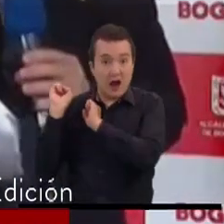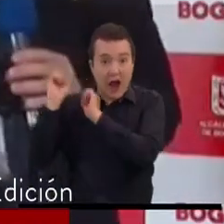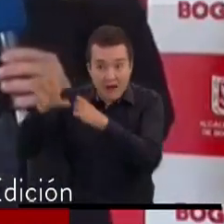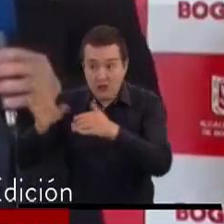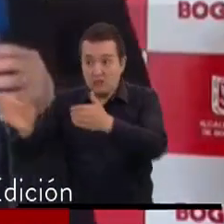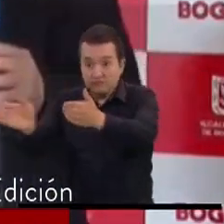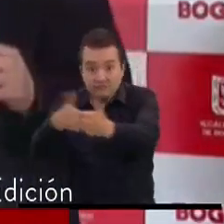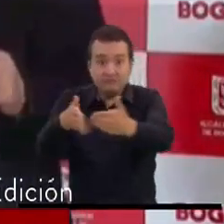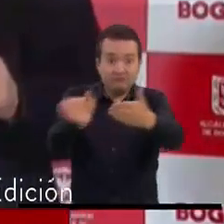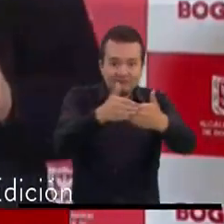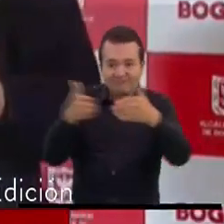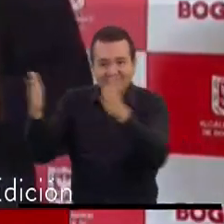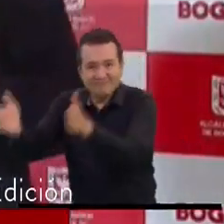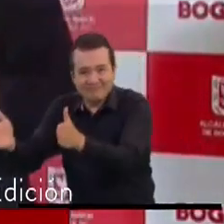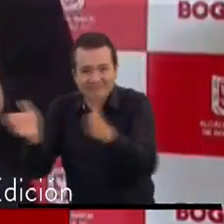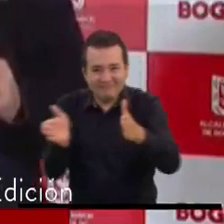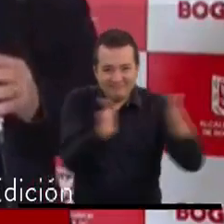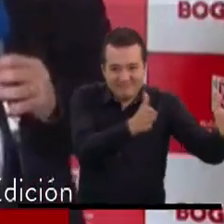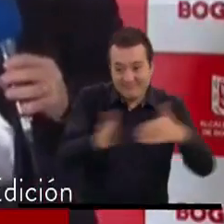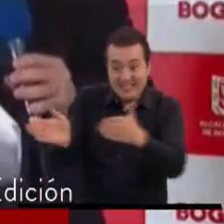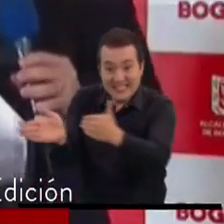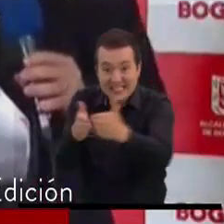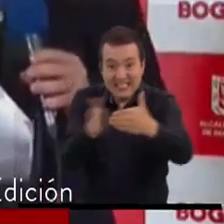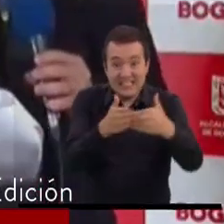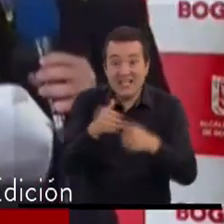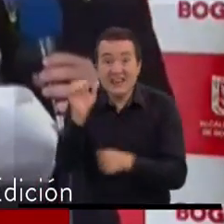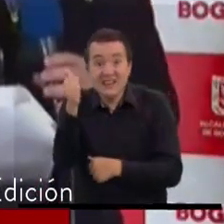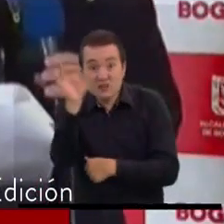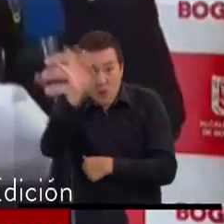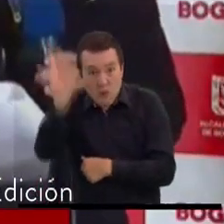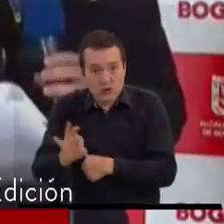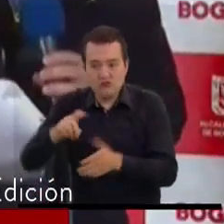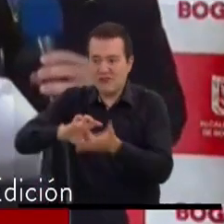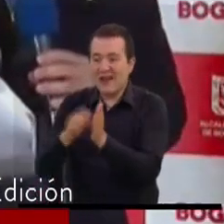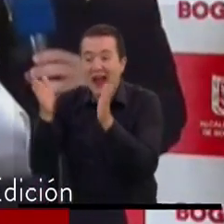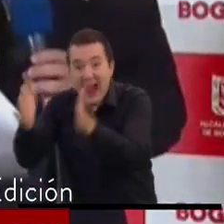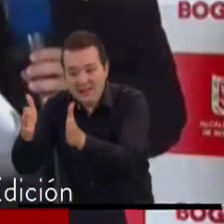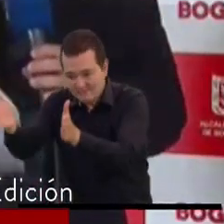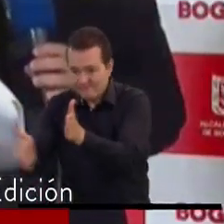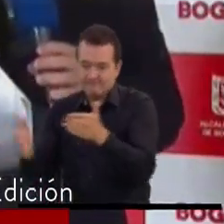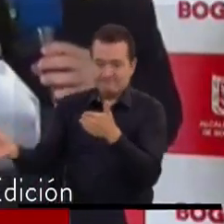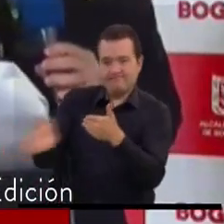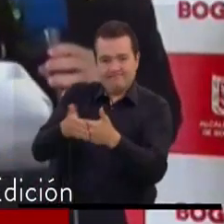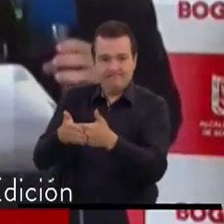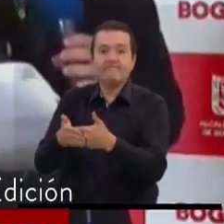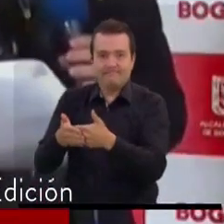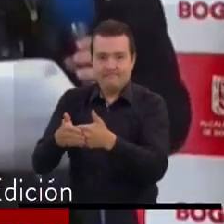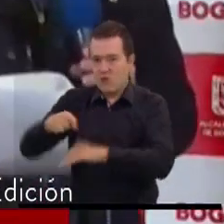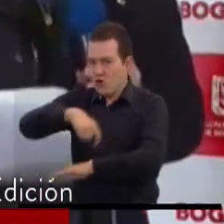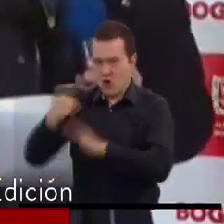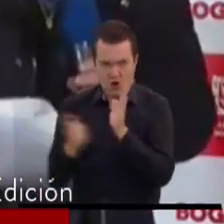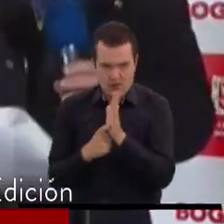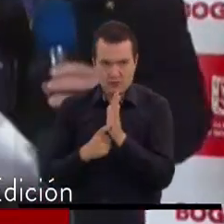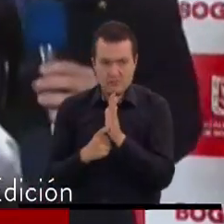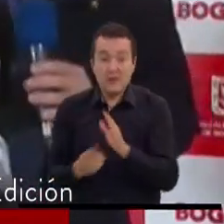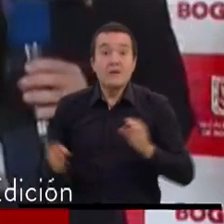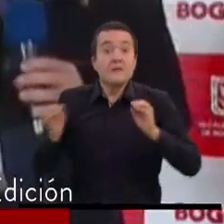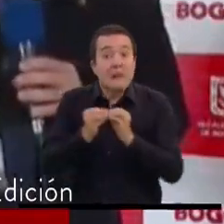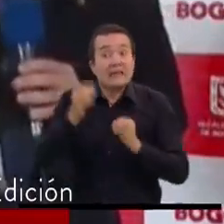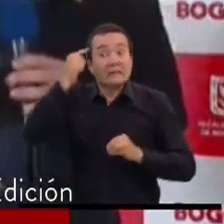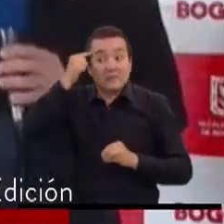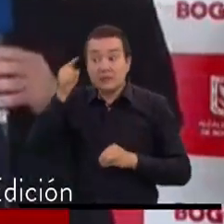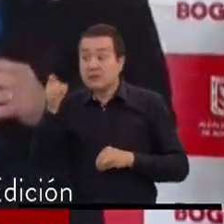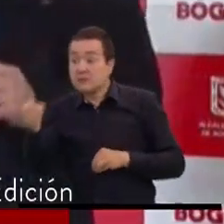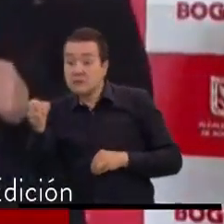procederemos al cierre completo de la bodega. En caso de que tengamos que intervenir hasta el 10%